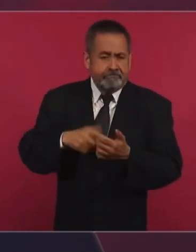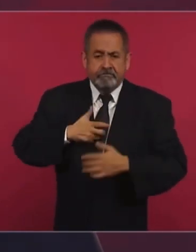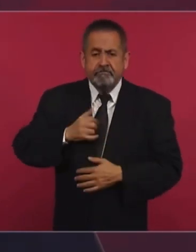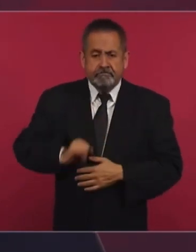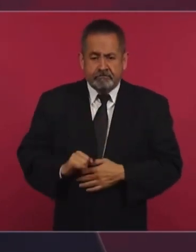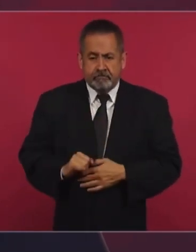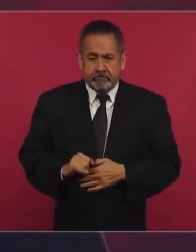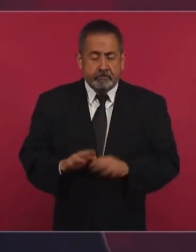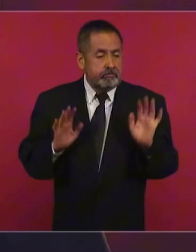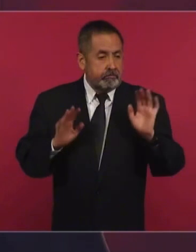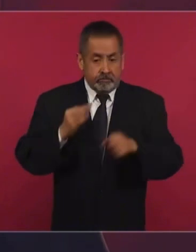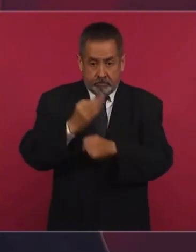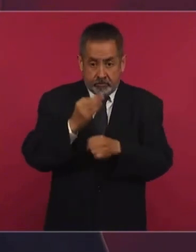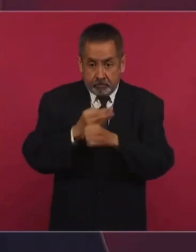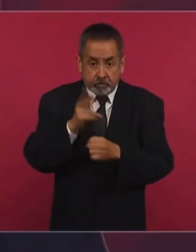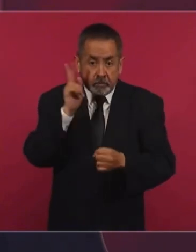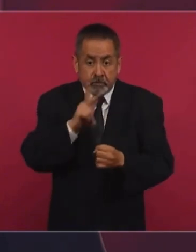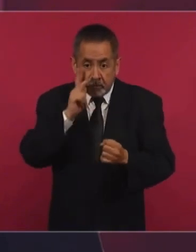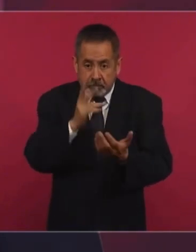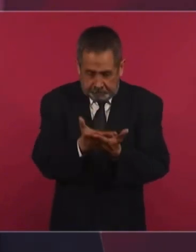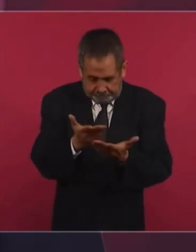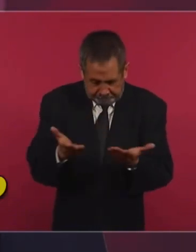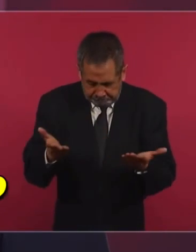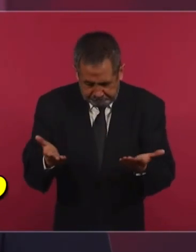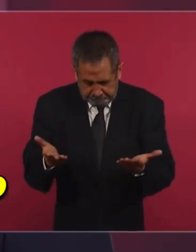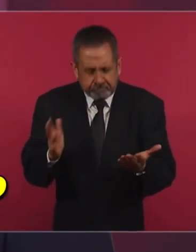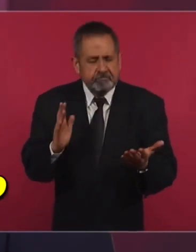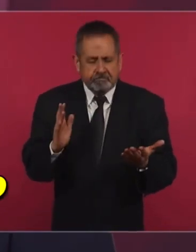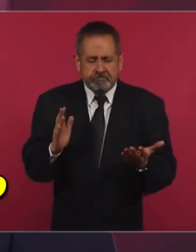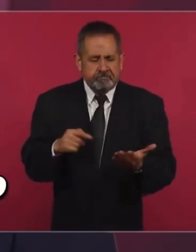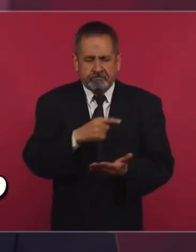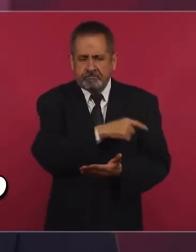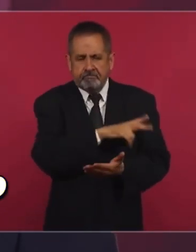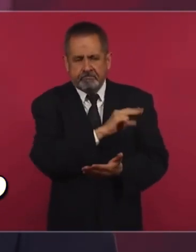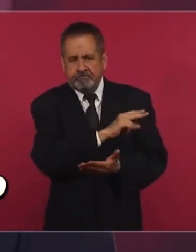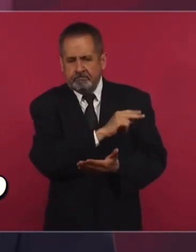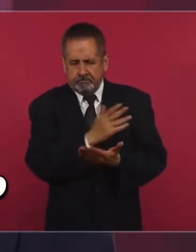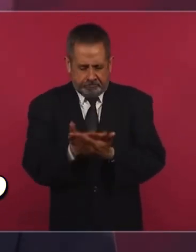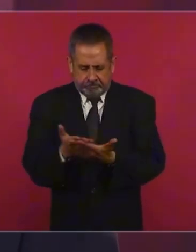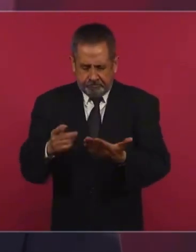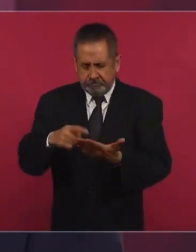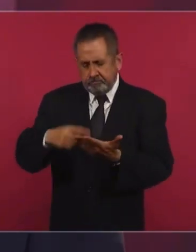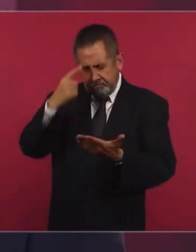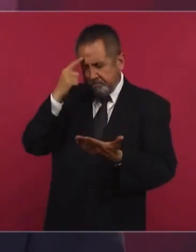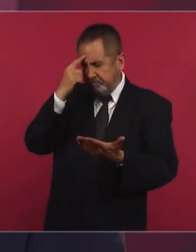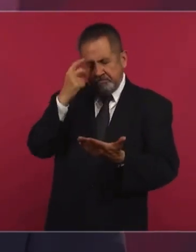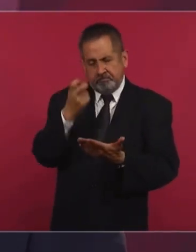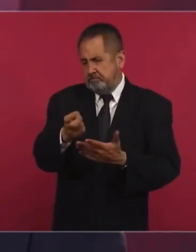pero hasta ahora lo que tenemos investigado me lleva a eso